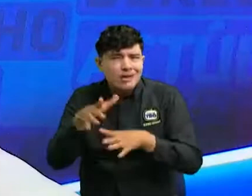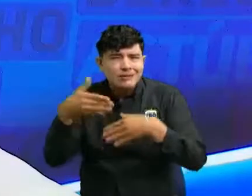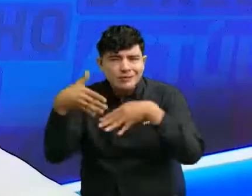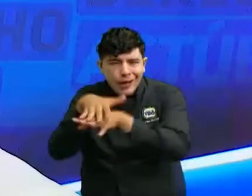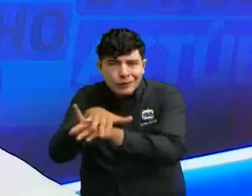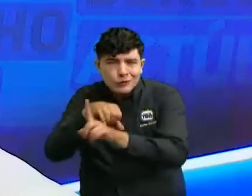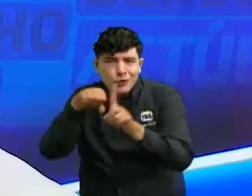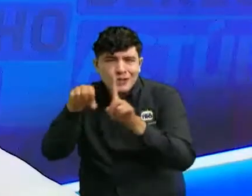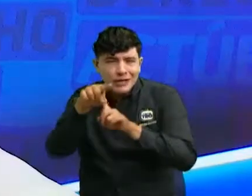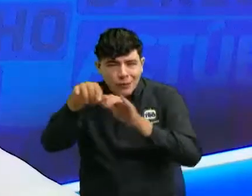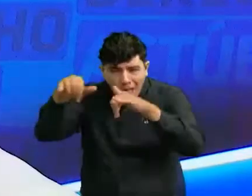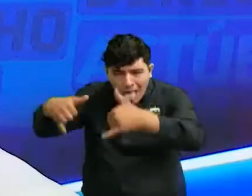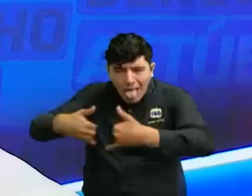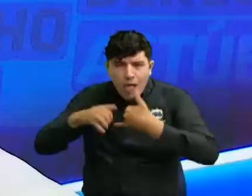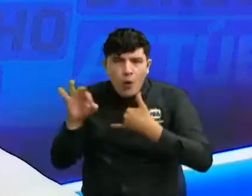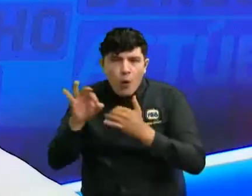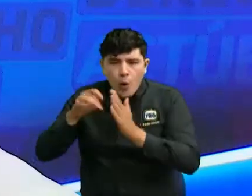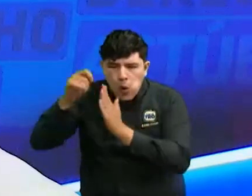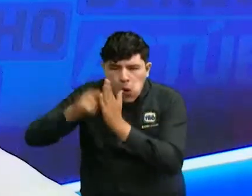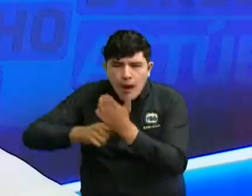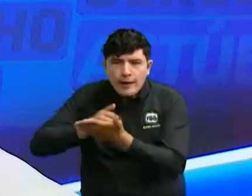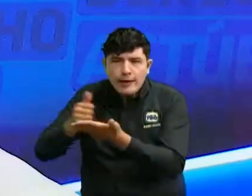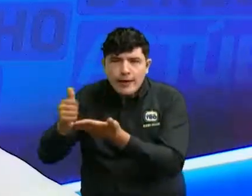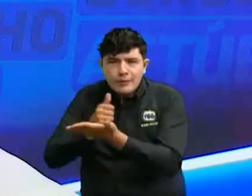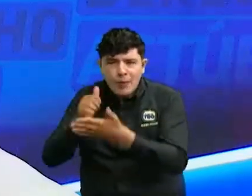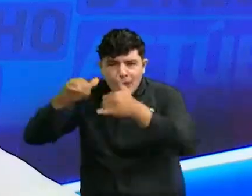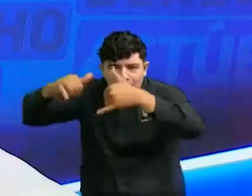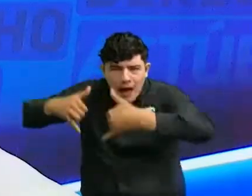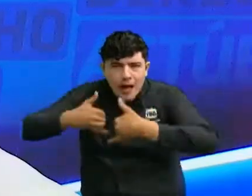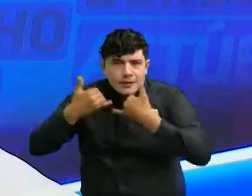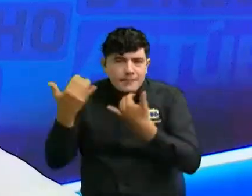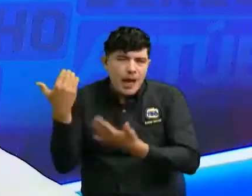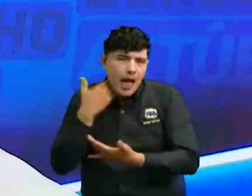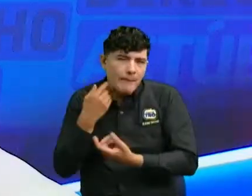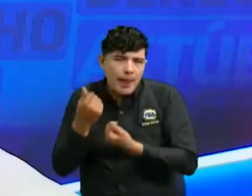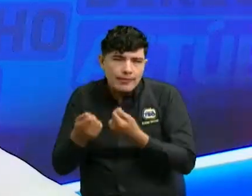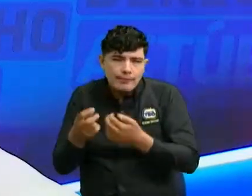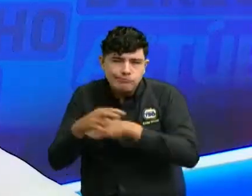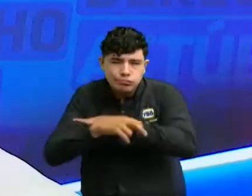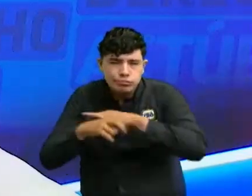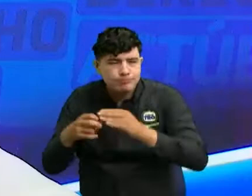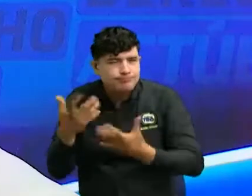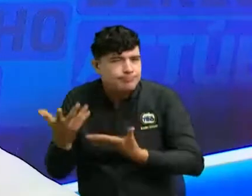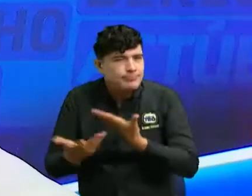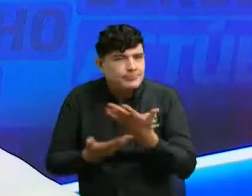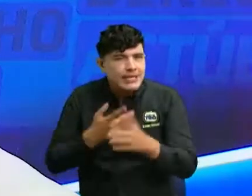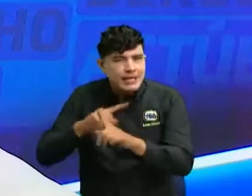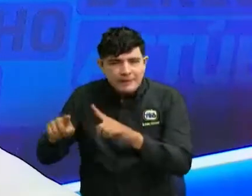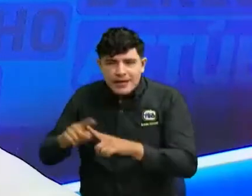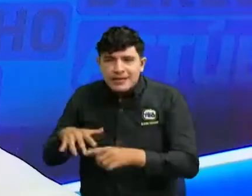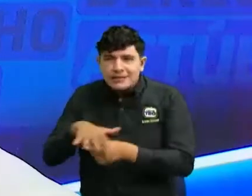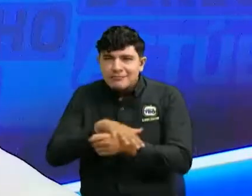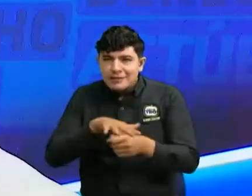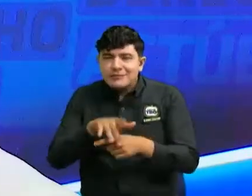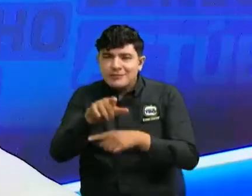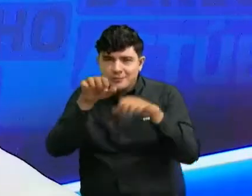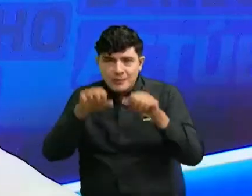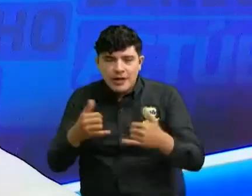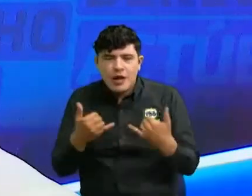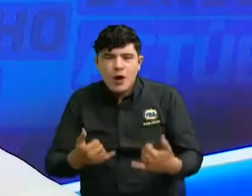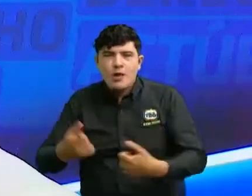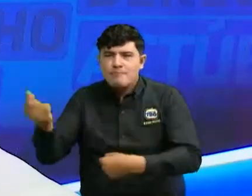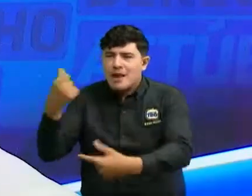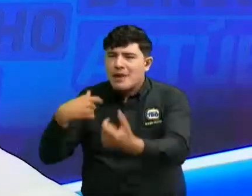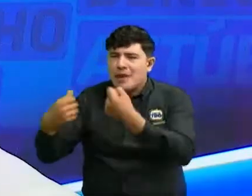a través de su tarjeta de crédito, en fin, toda esta situación que gira en torno a las estafas, gira en torno a los delitos